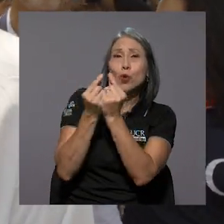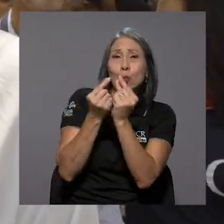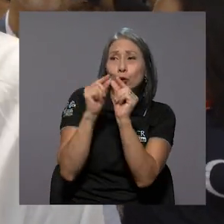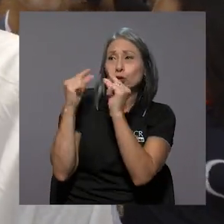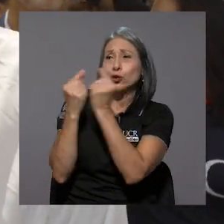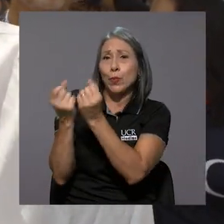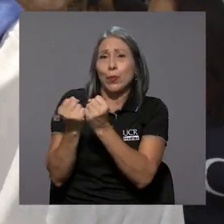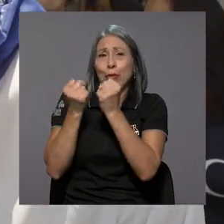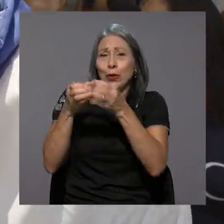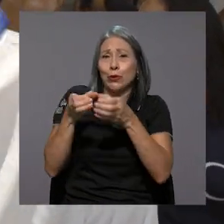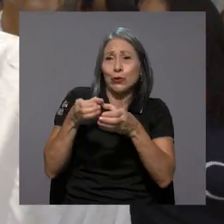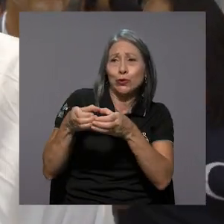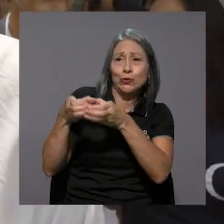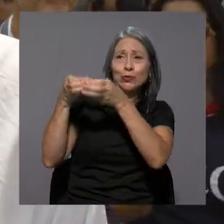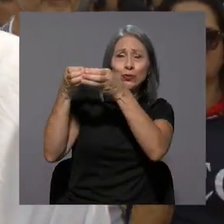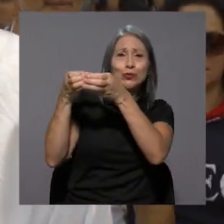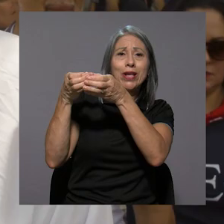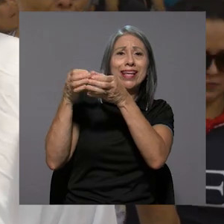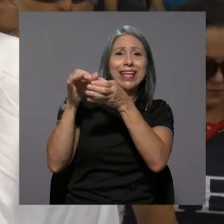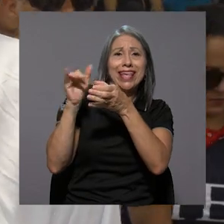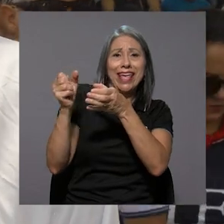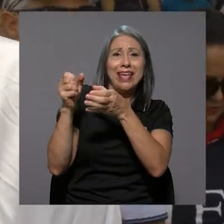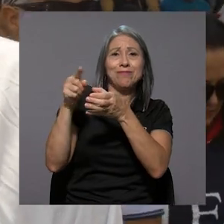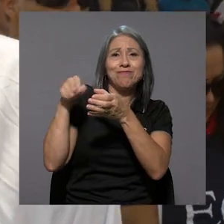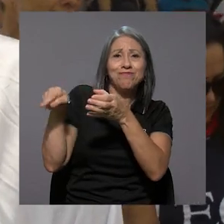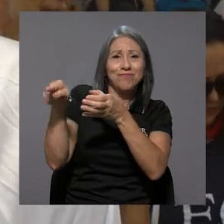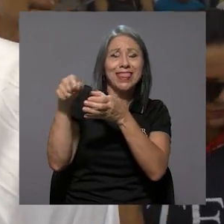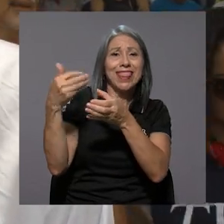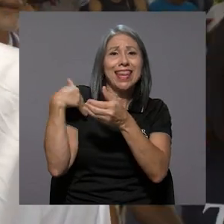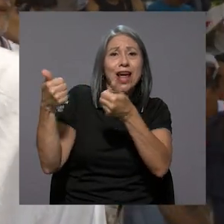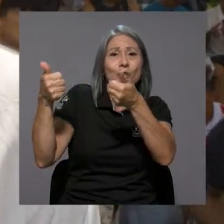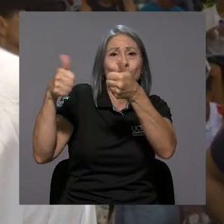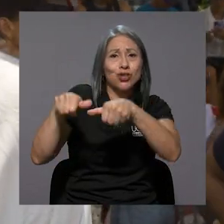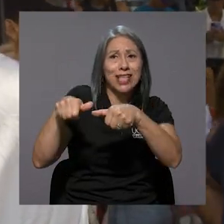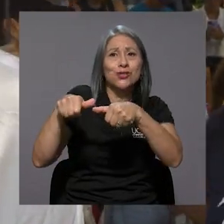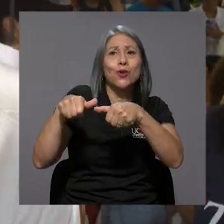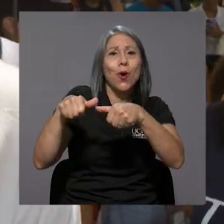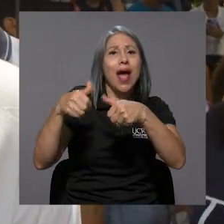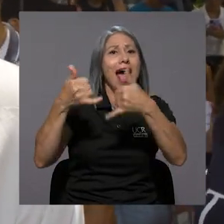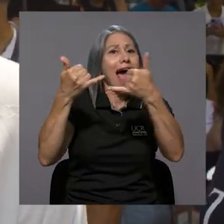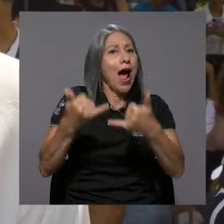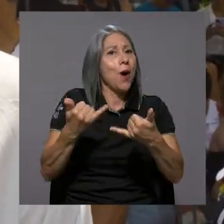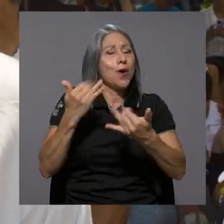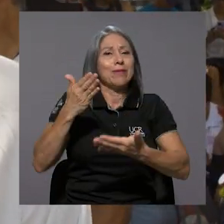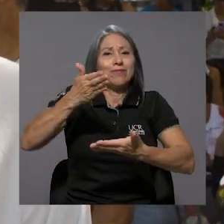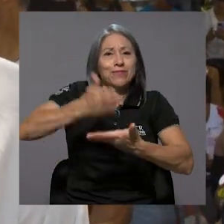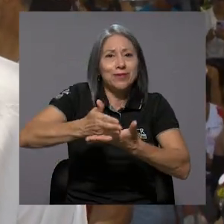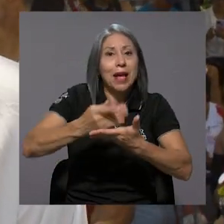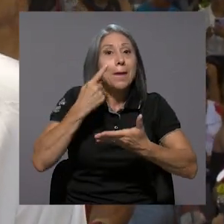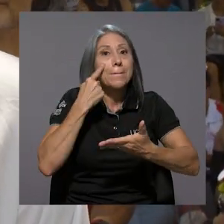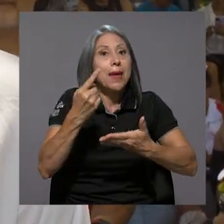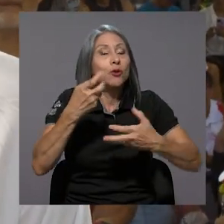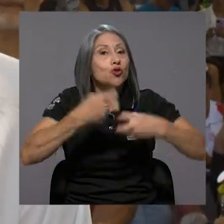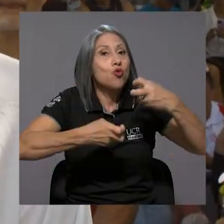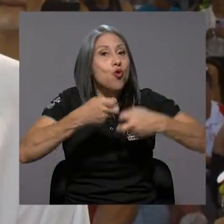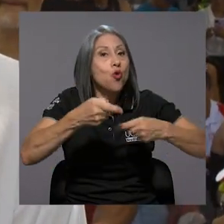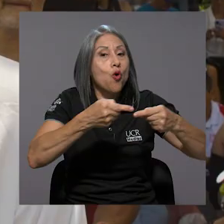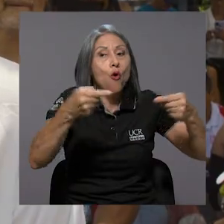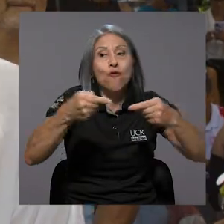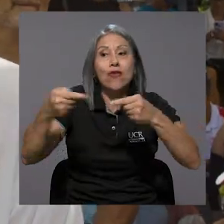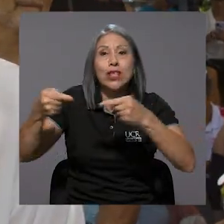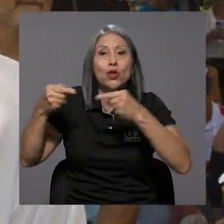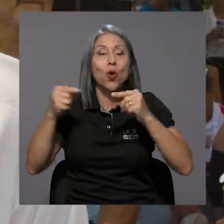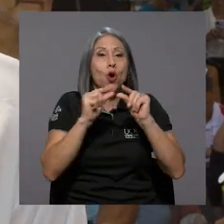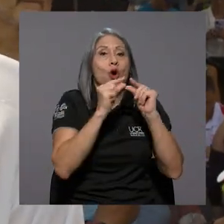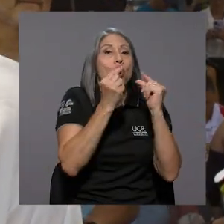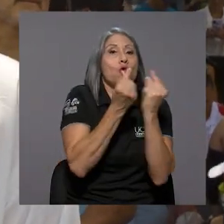el consenso de élites que sostenía ese proyecto se ha roto y vemos un conflicto entre las